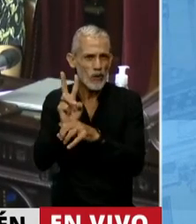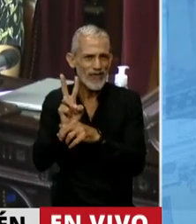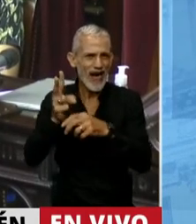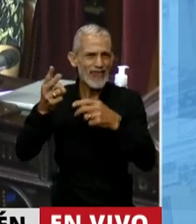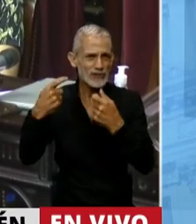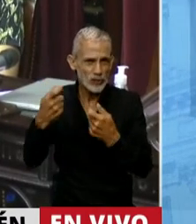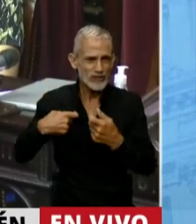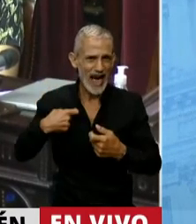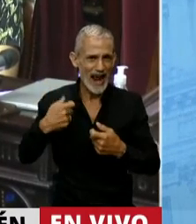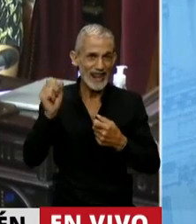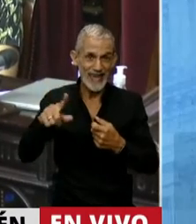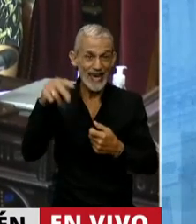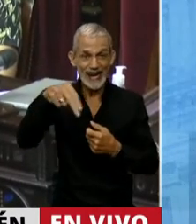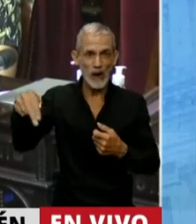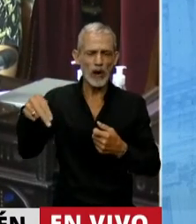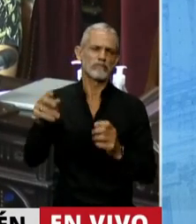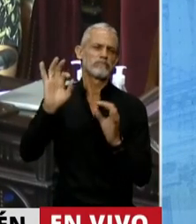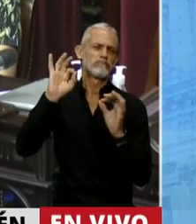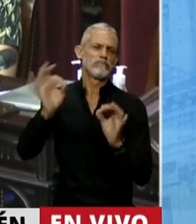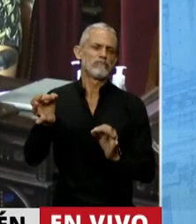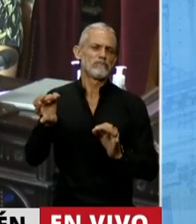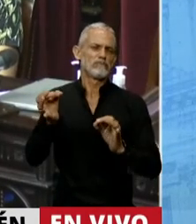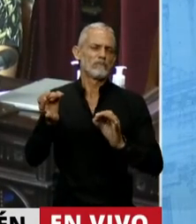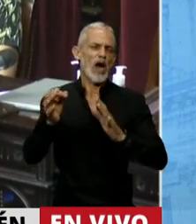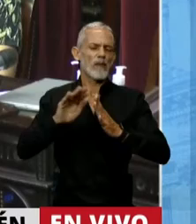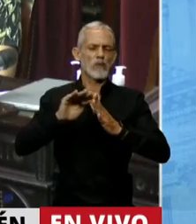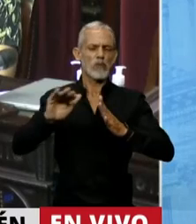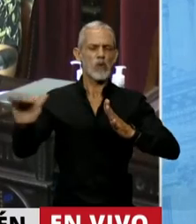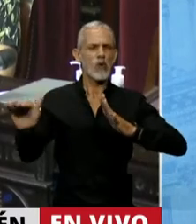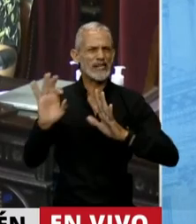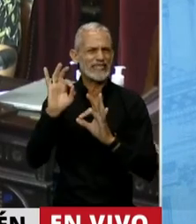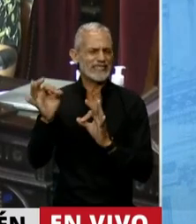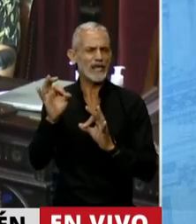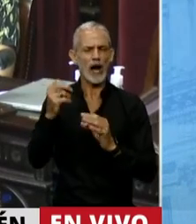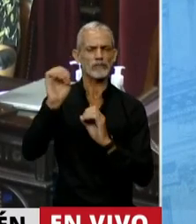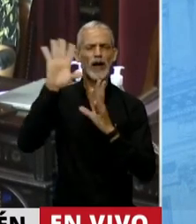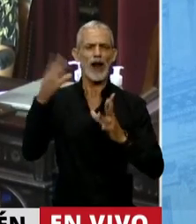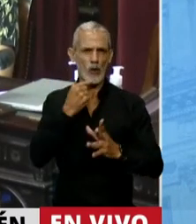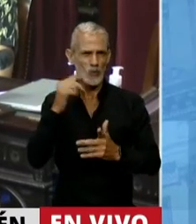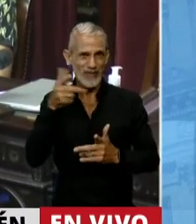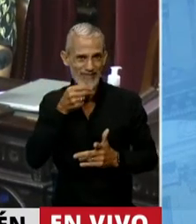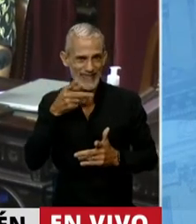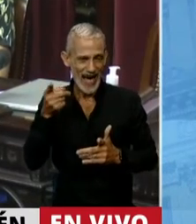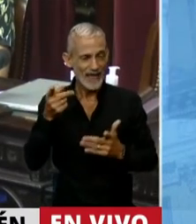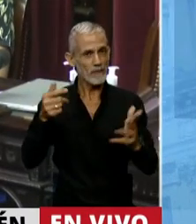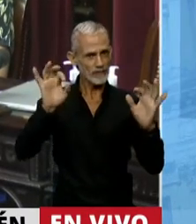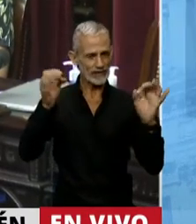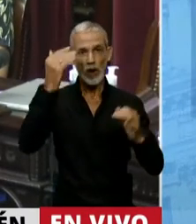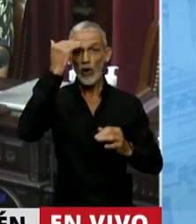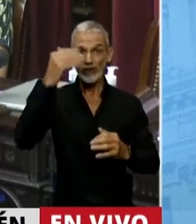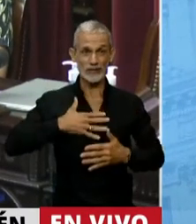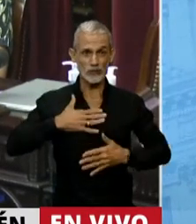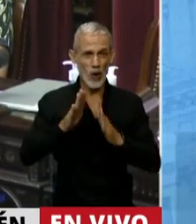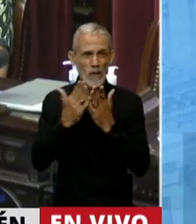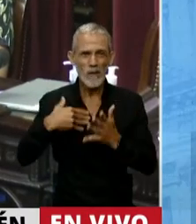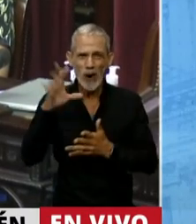del Neuquén cuentan con mayor previsibilidad. Quiero destacar, señor presidente, que nuestra Constitución